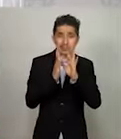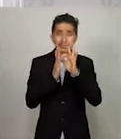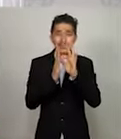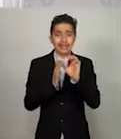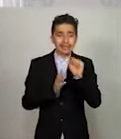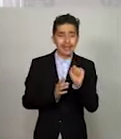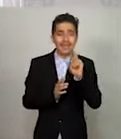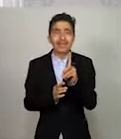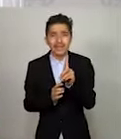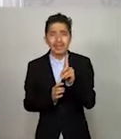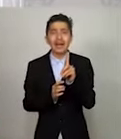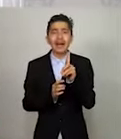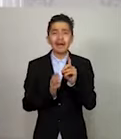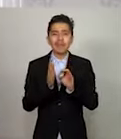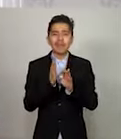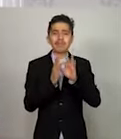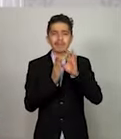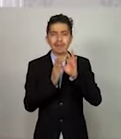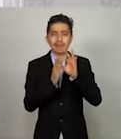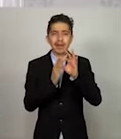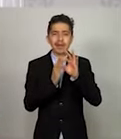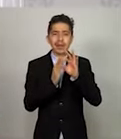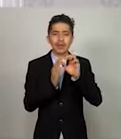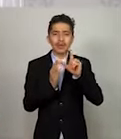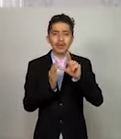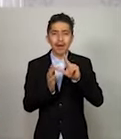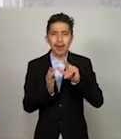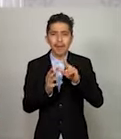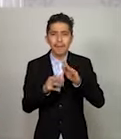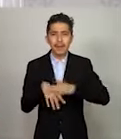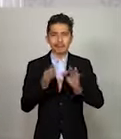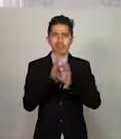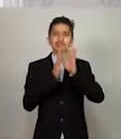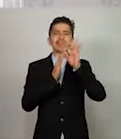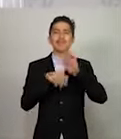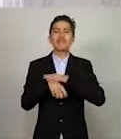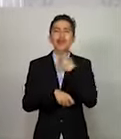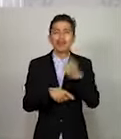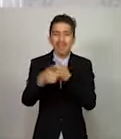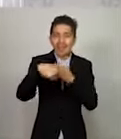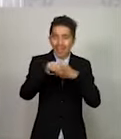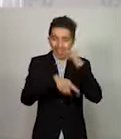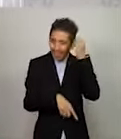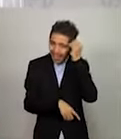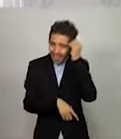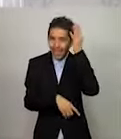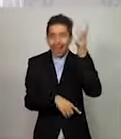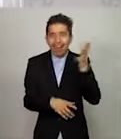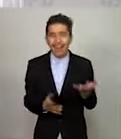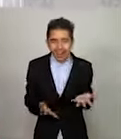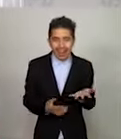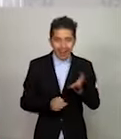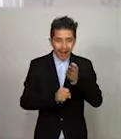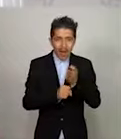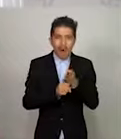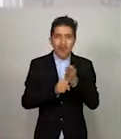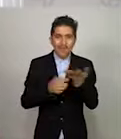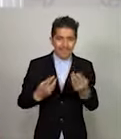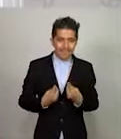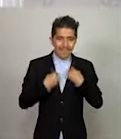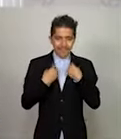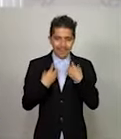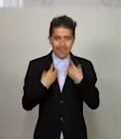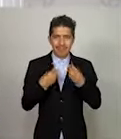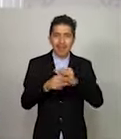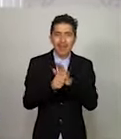después de los fines de semana, porque se nos olvida, perdemos la noción del punto crítico en que